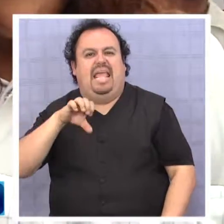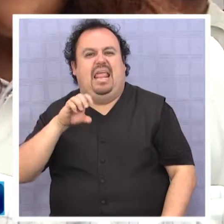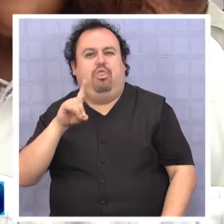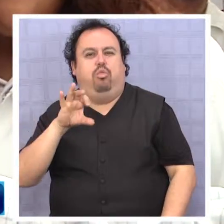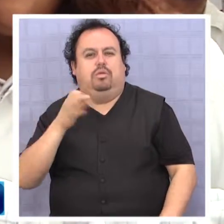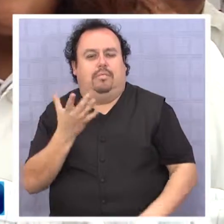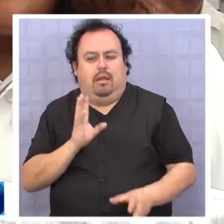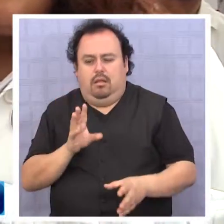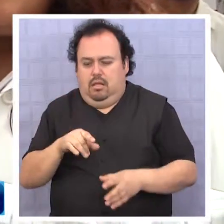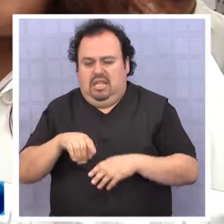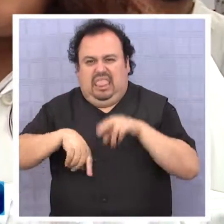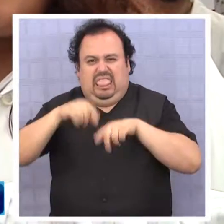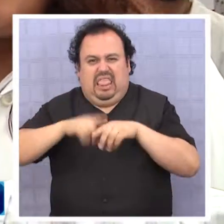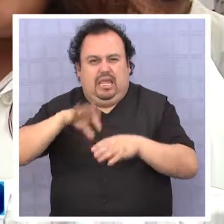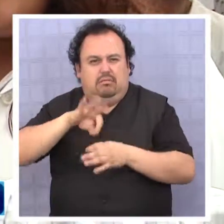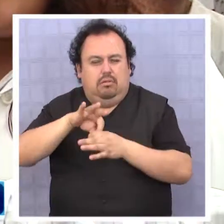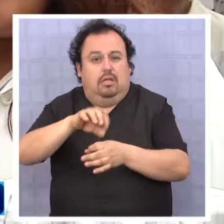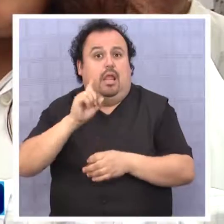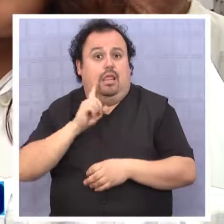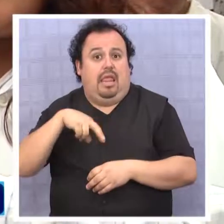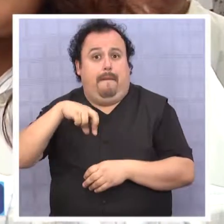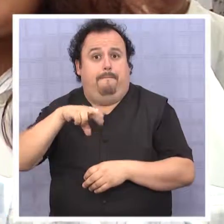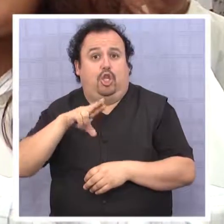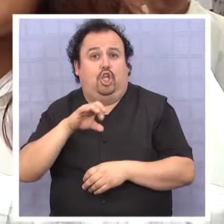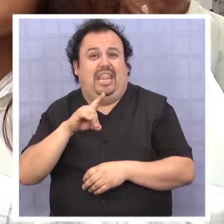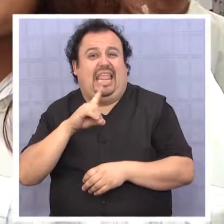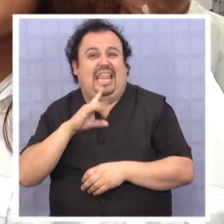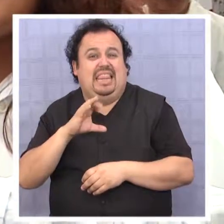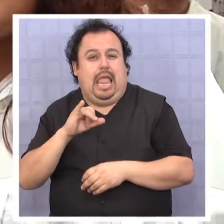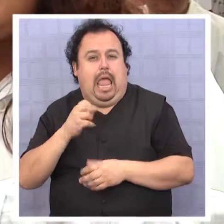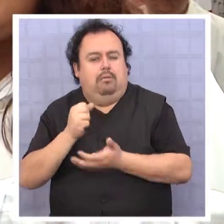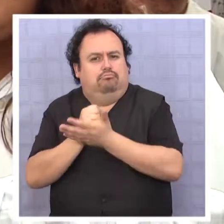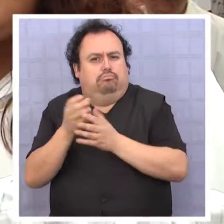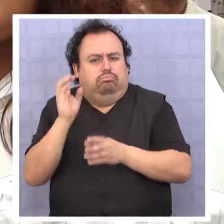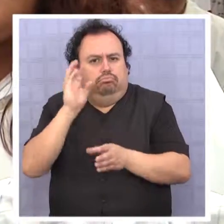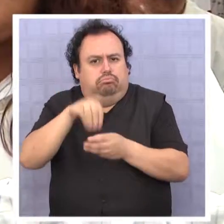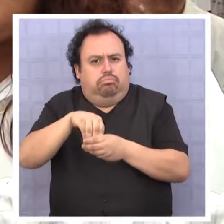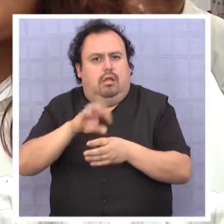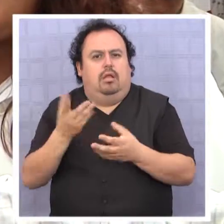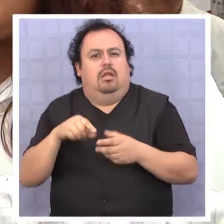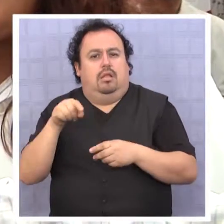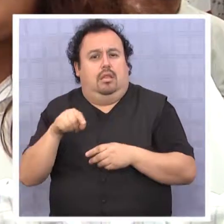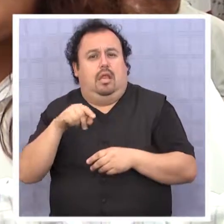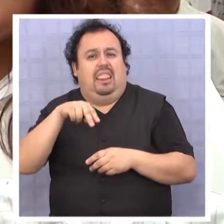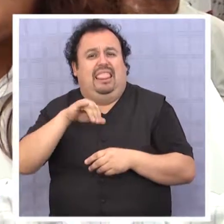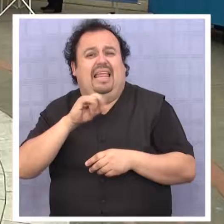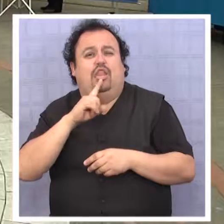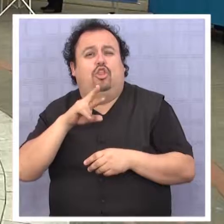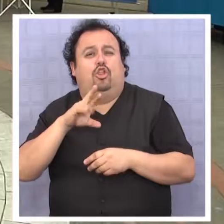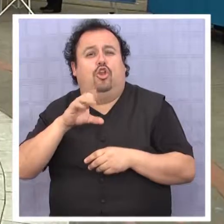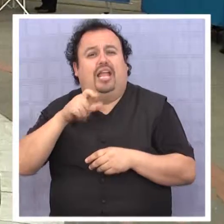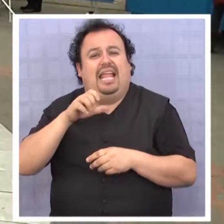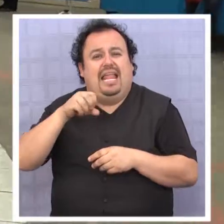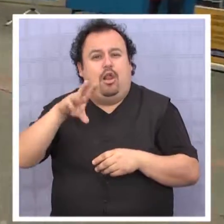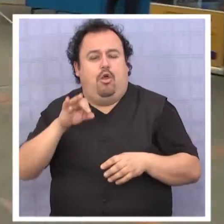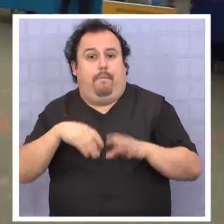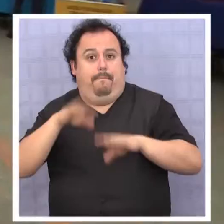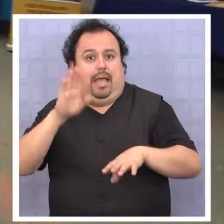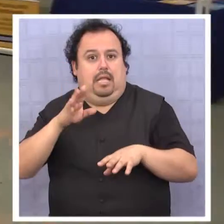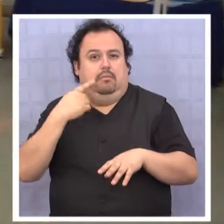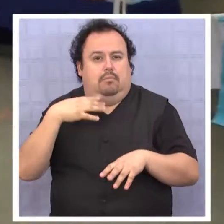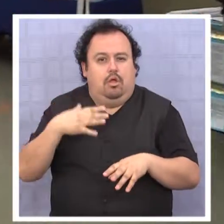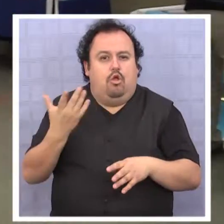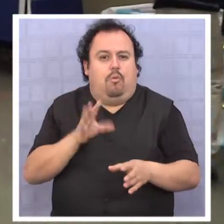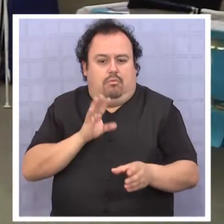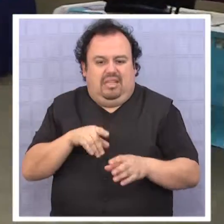en sí usar el porcentaje de proteína que contiene la medusa, y así como la molécula de proteína tiene nitrógeno, utilizar el nitrógeno que es el principal elemento como